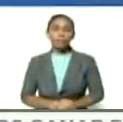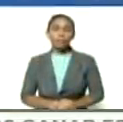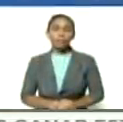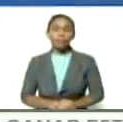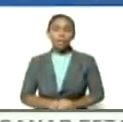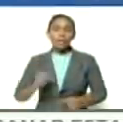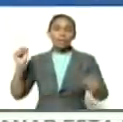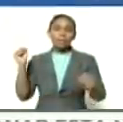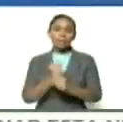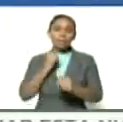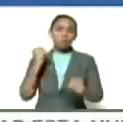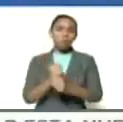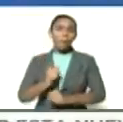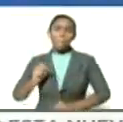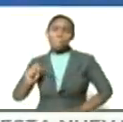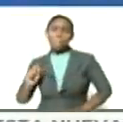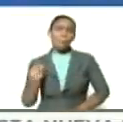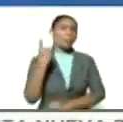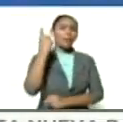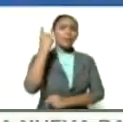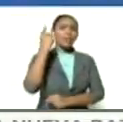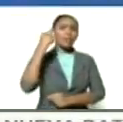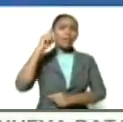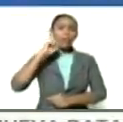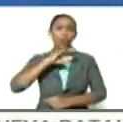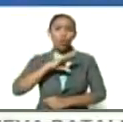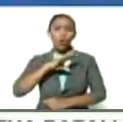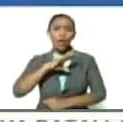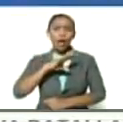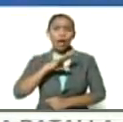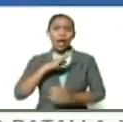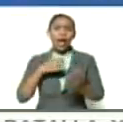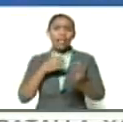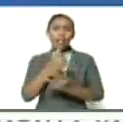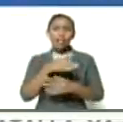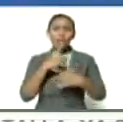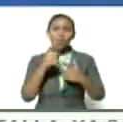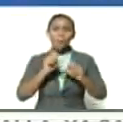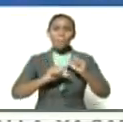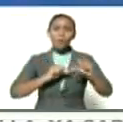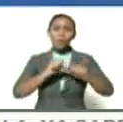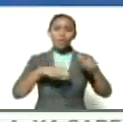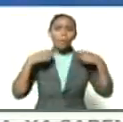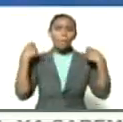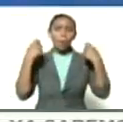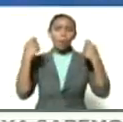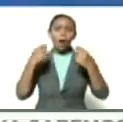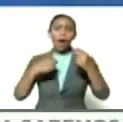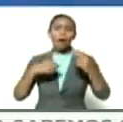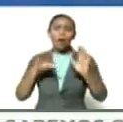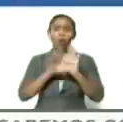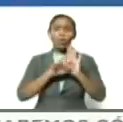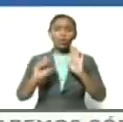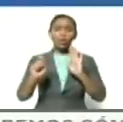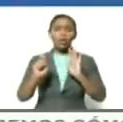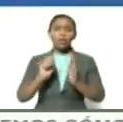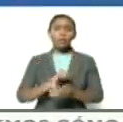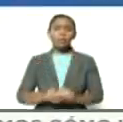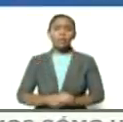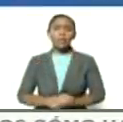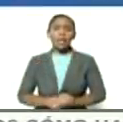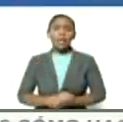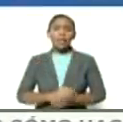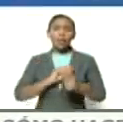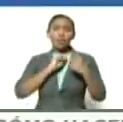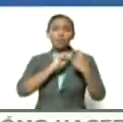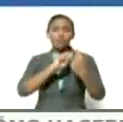trabajada por primera vez en la historia a través de un proceso popular constituyente de